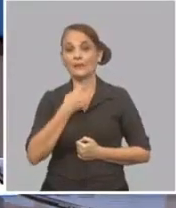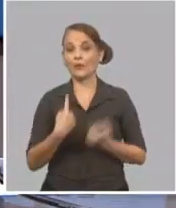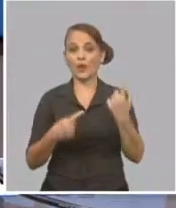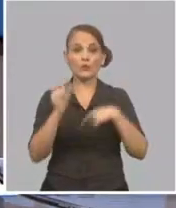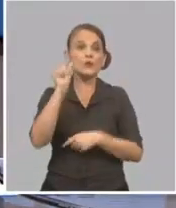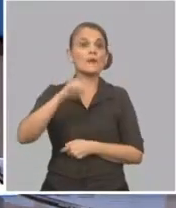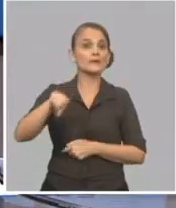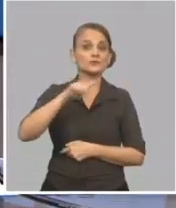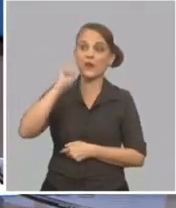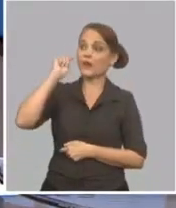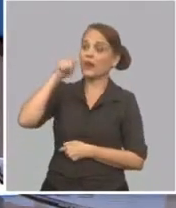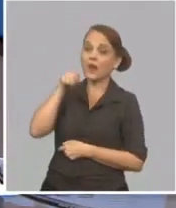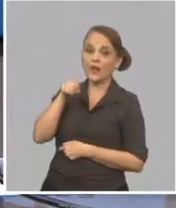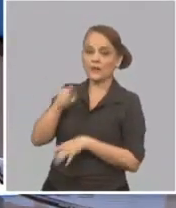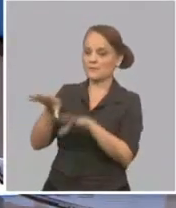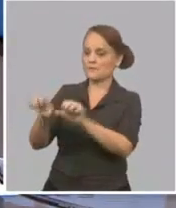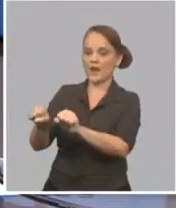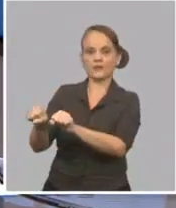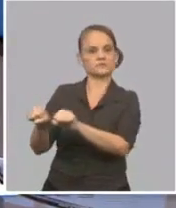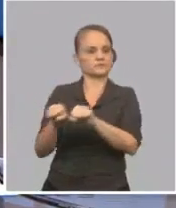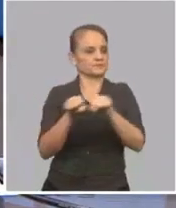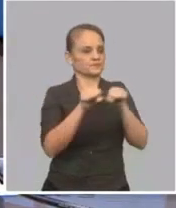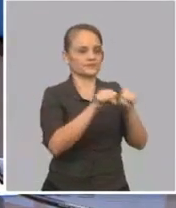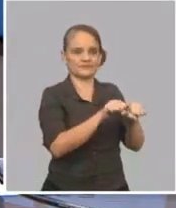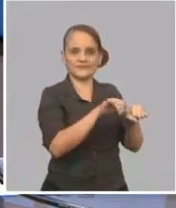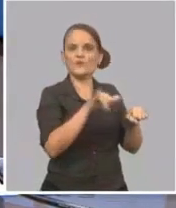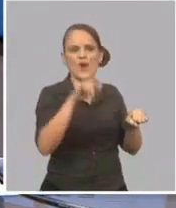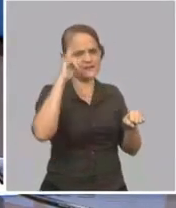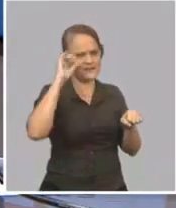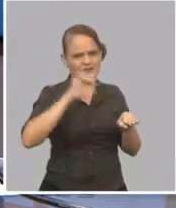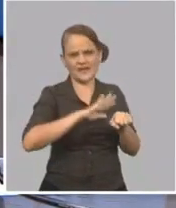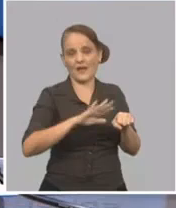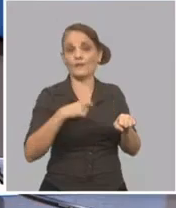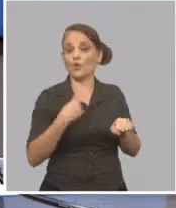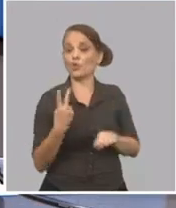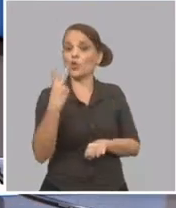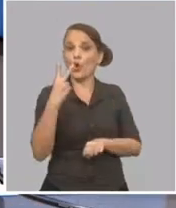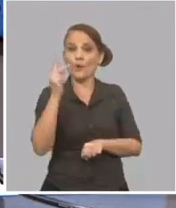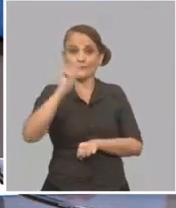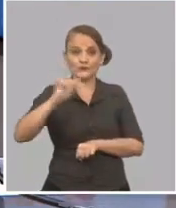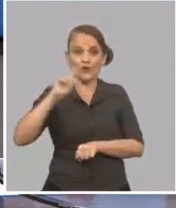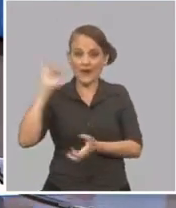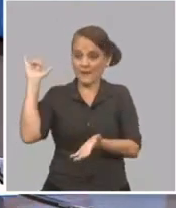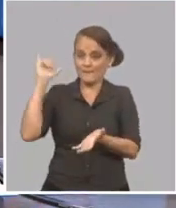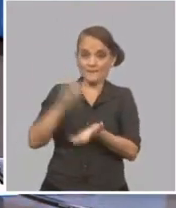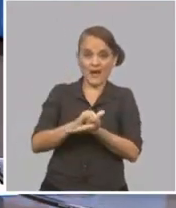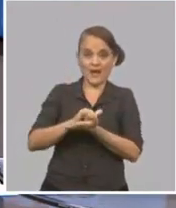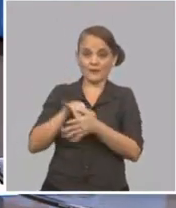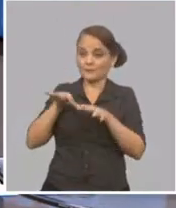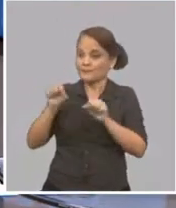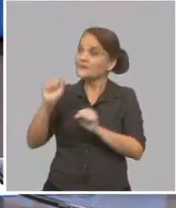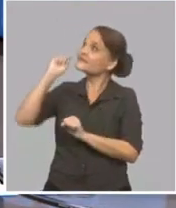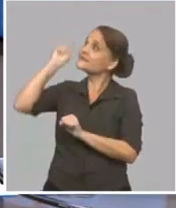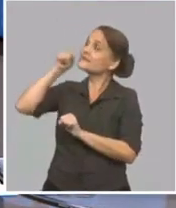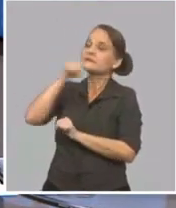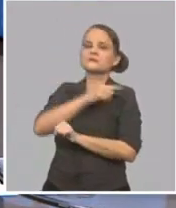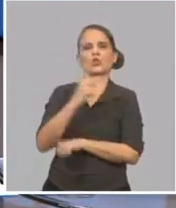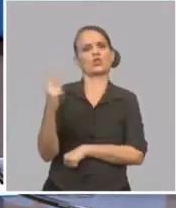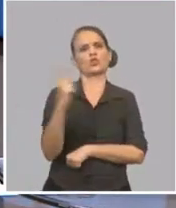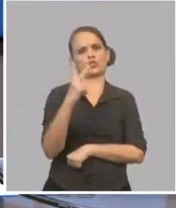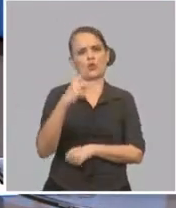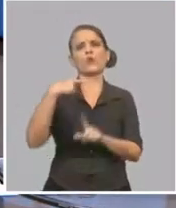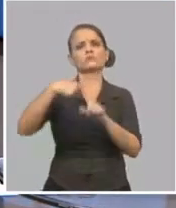se procede según los protocolos, ya también lo hemos probado, ya tenemos dos clientes, los que han llegado, llegaron